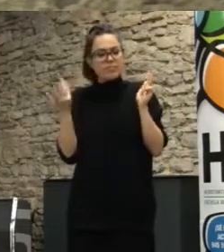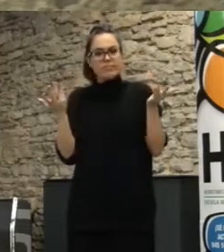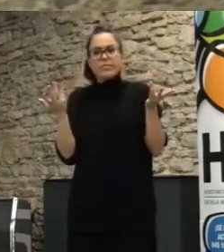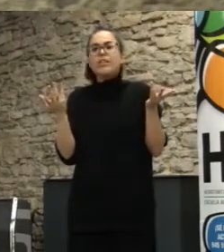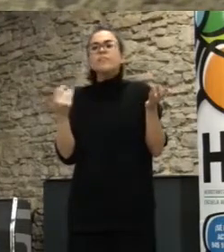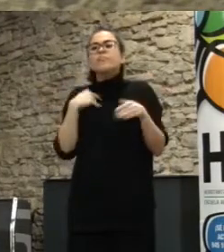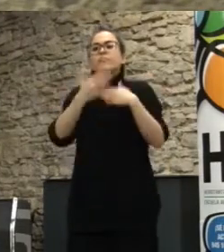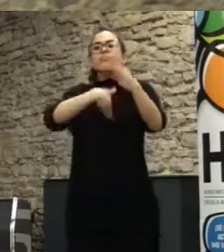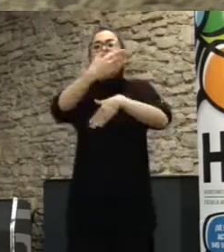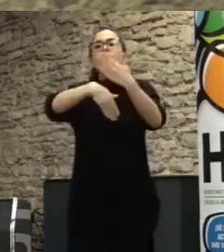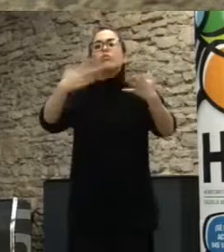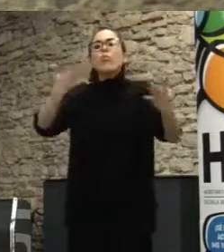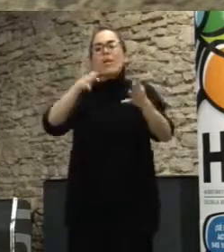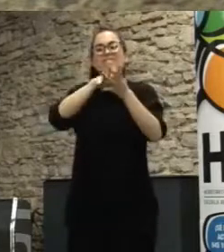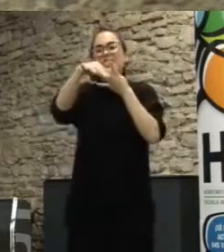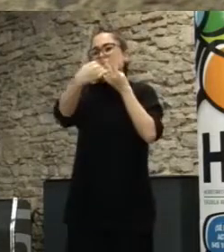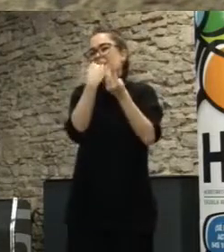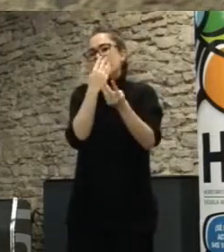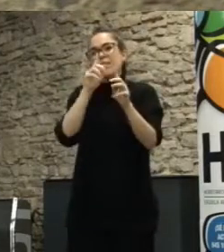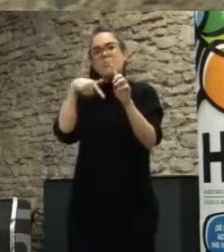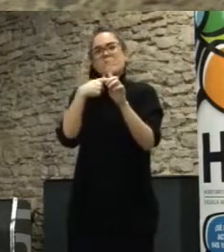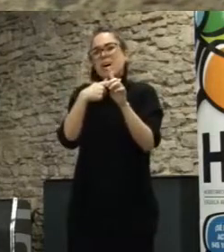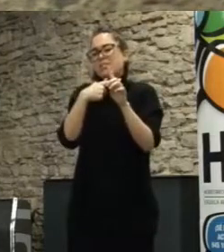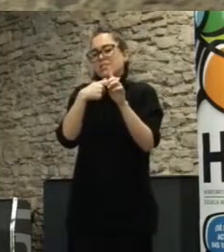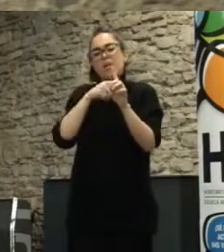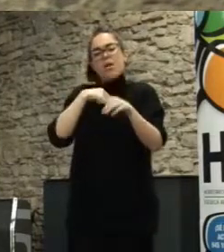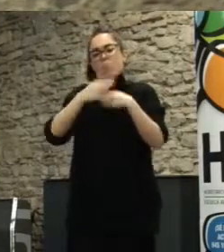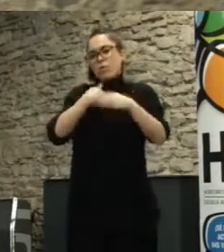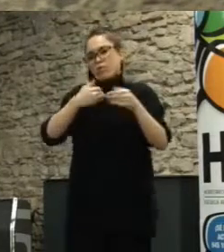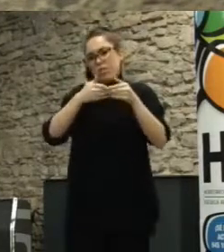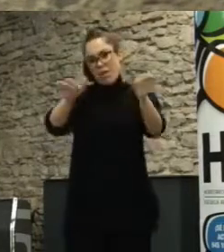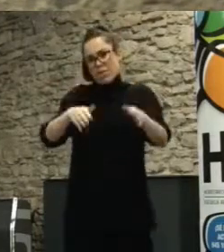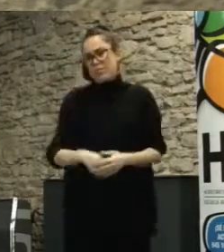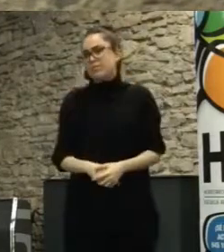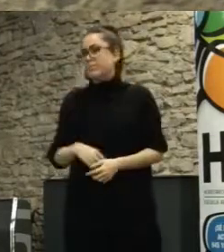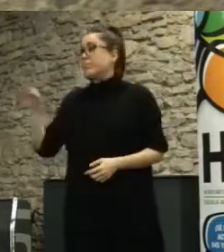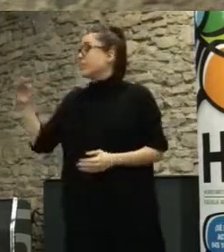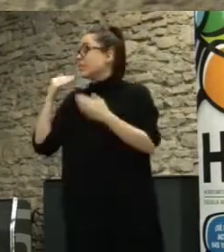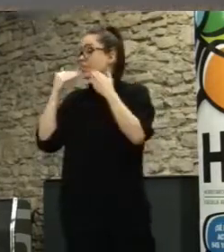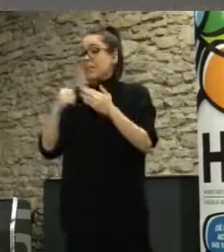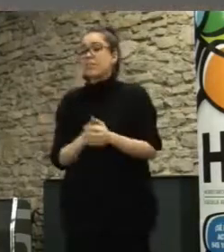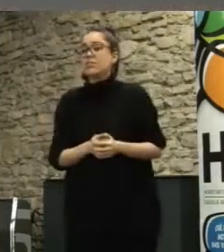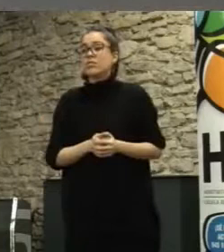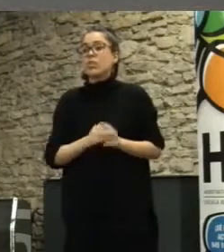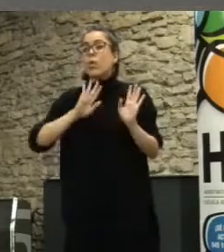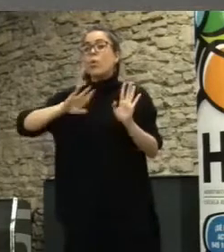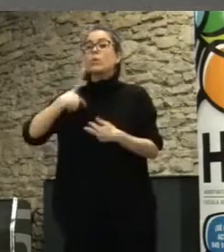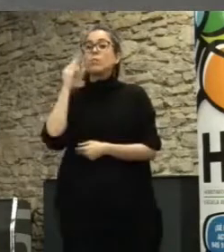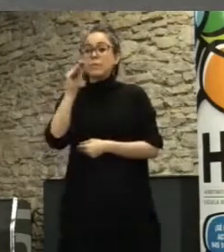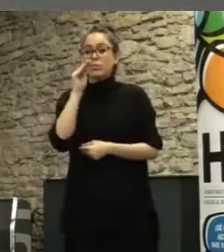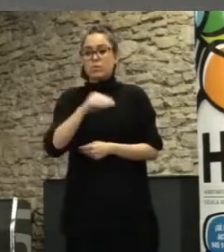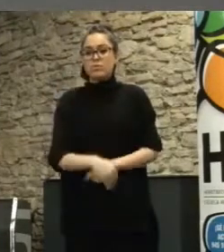procesos más menos pero va un poco por ahí muchas gracias vamos a ir con la última pregunta